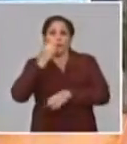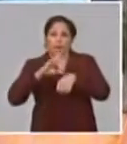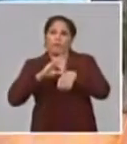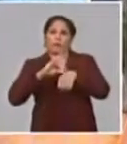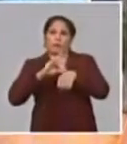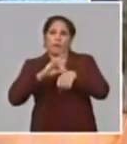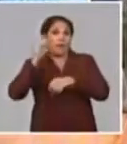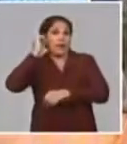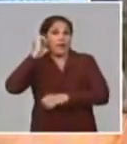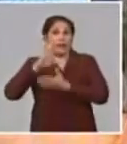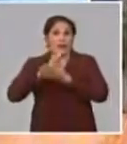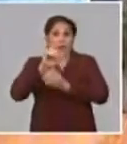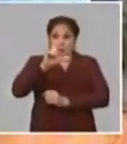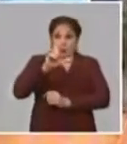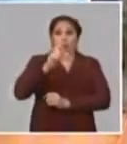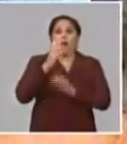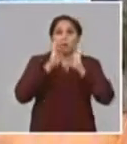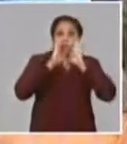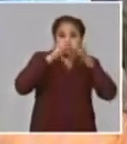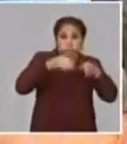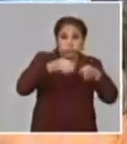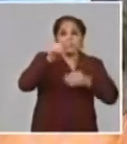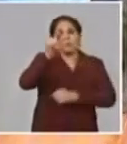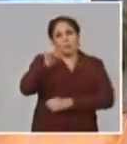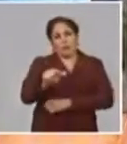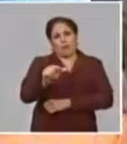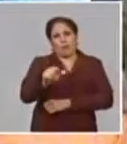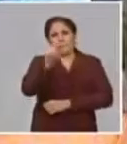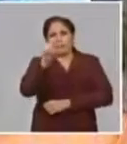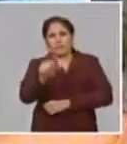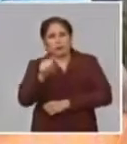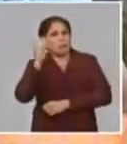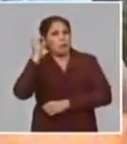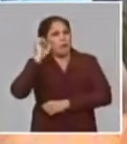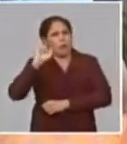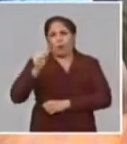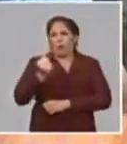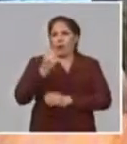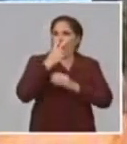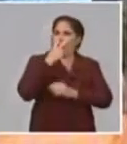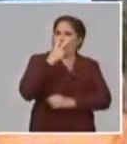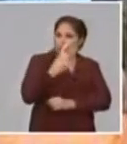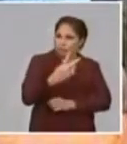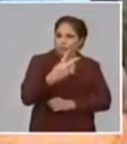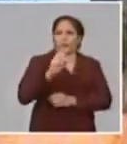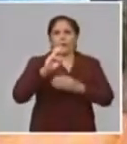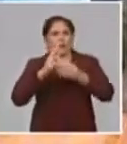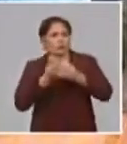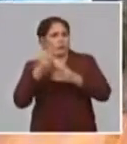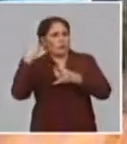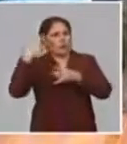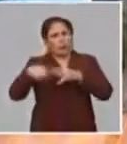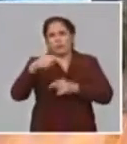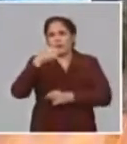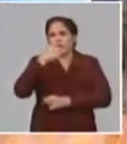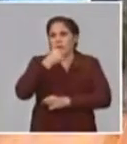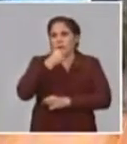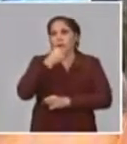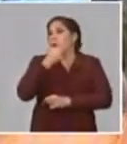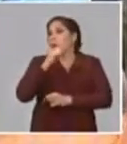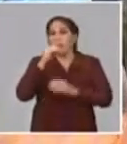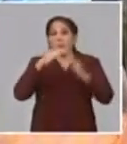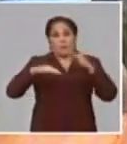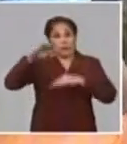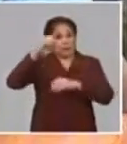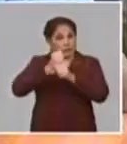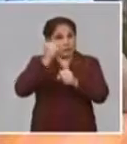para la Federación de Mujeres Cubanas, esa es una mirada que tenemos que darle a este tema y que de conjunto con la Dirección de Trabajo también